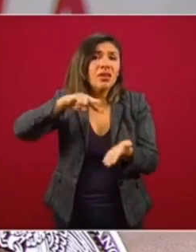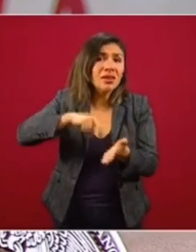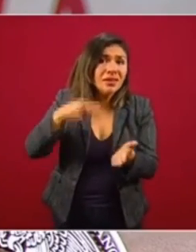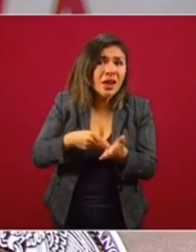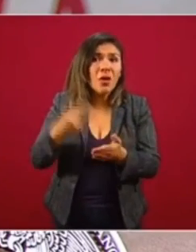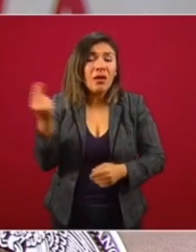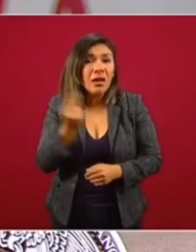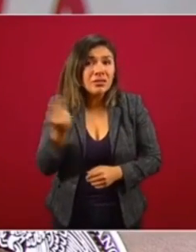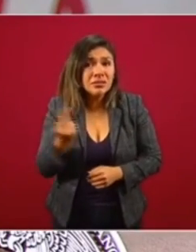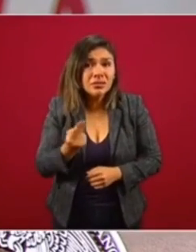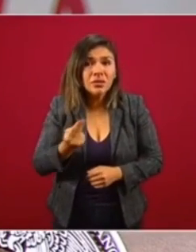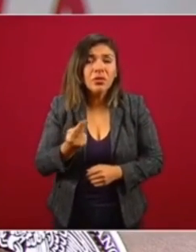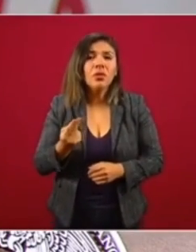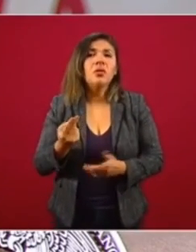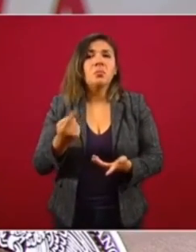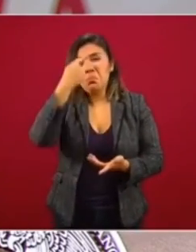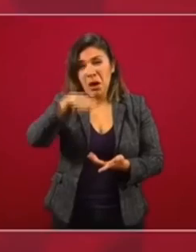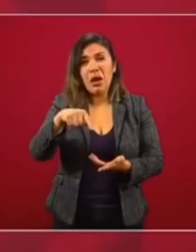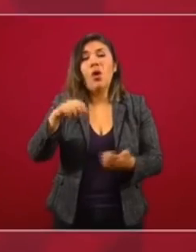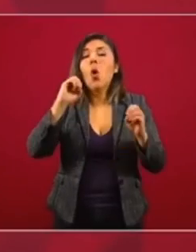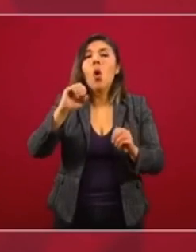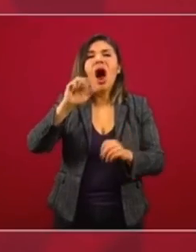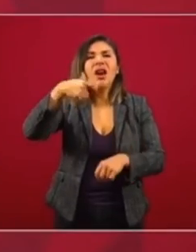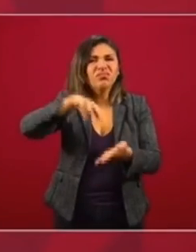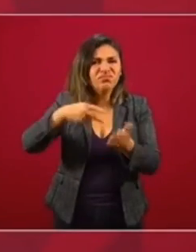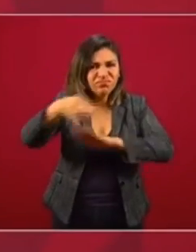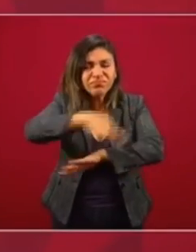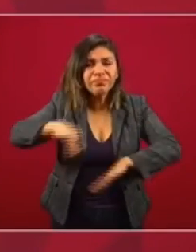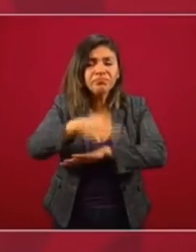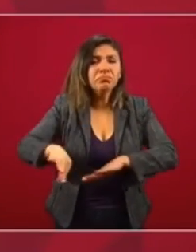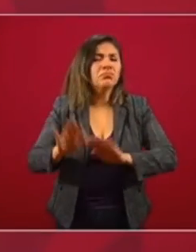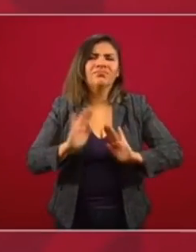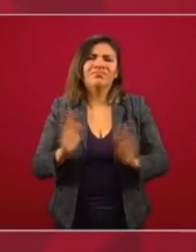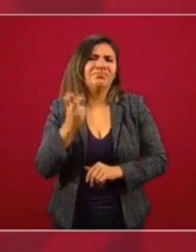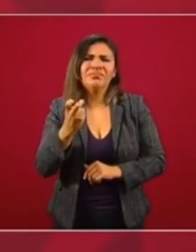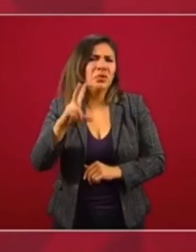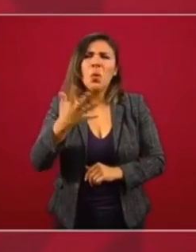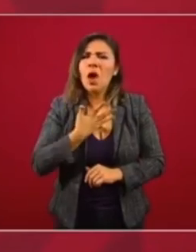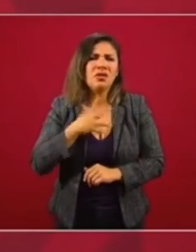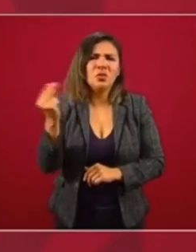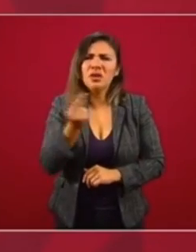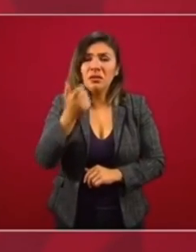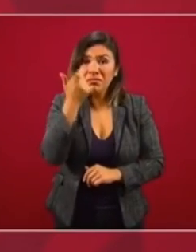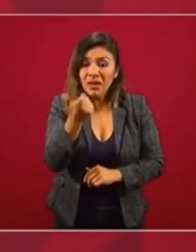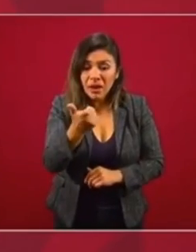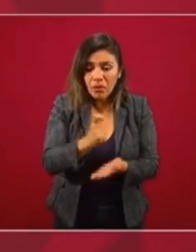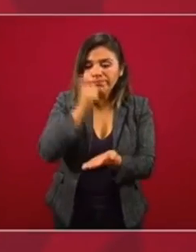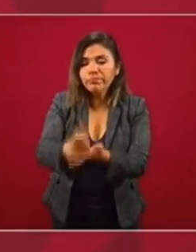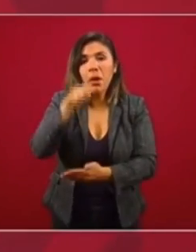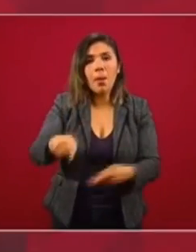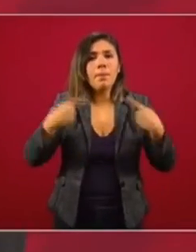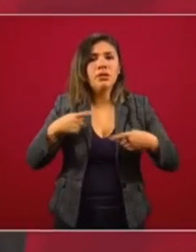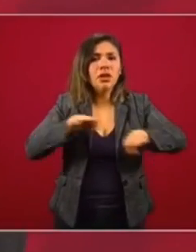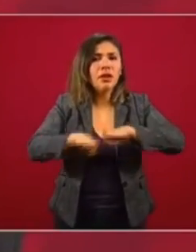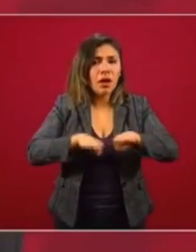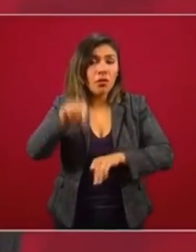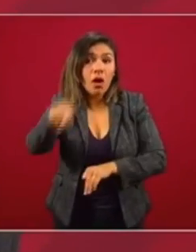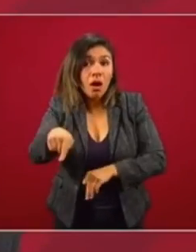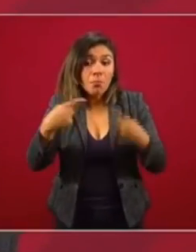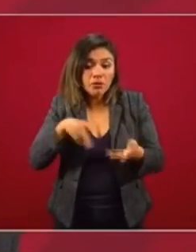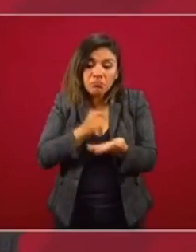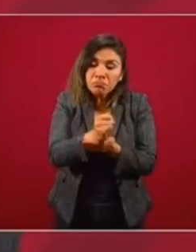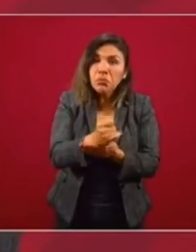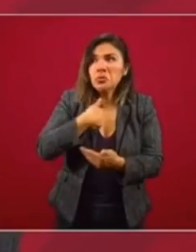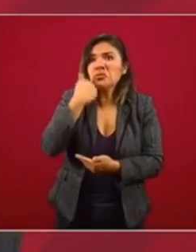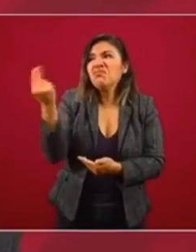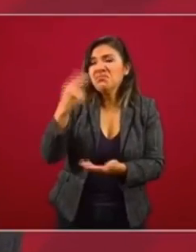ingeniero, necesariamente arquitecto. Ya no hay intermediación. El dinero es para el trabajador. El trabajador decide,